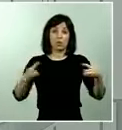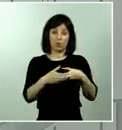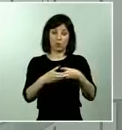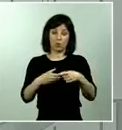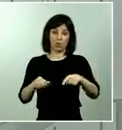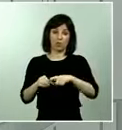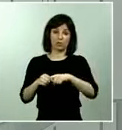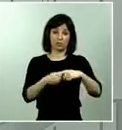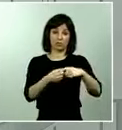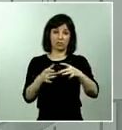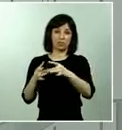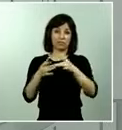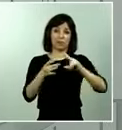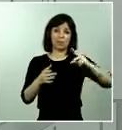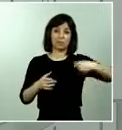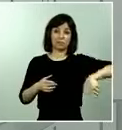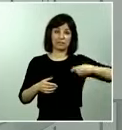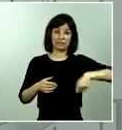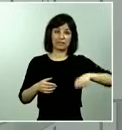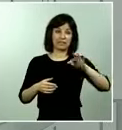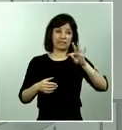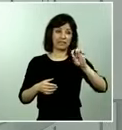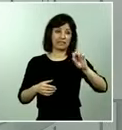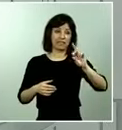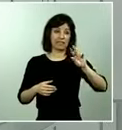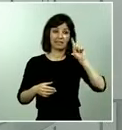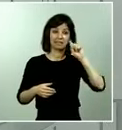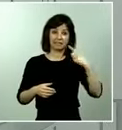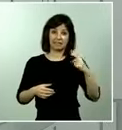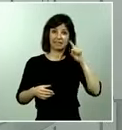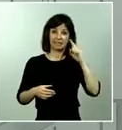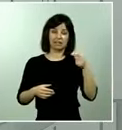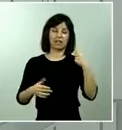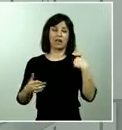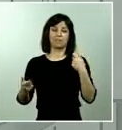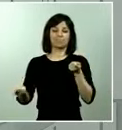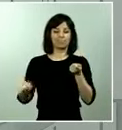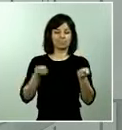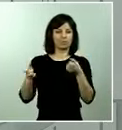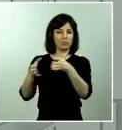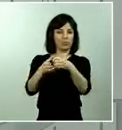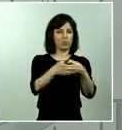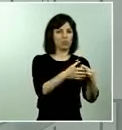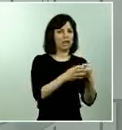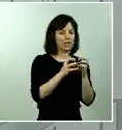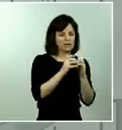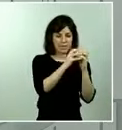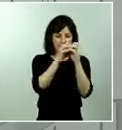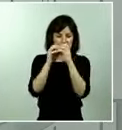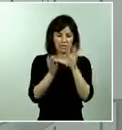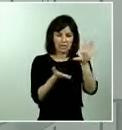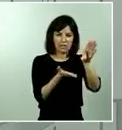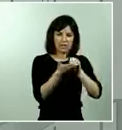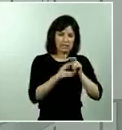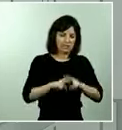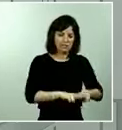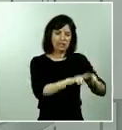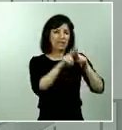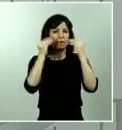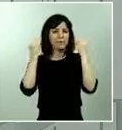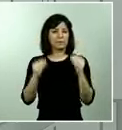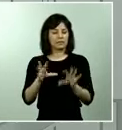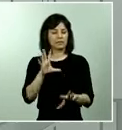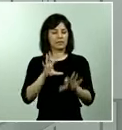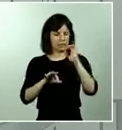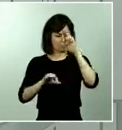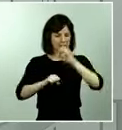coordinando varios grupos que están siendo coordinados por la vicepresidenta Teresa Rivera vamos a estudiarlo todo y en cuanto tengamos decisiones más maduras y tomadas las daremos a